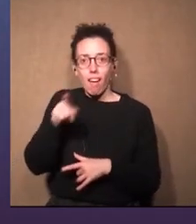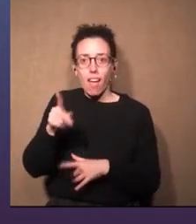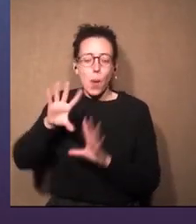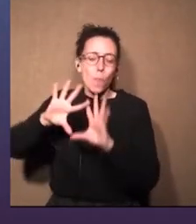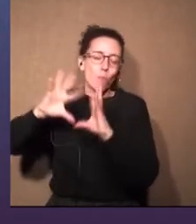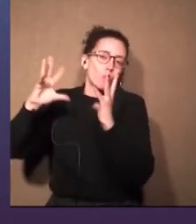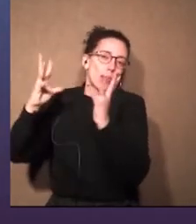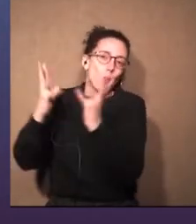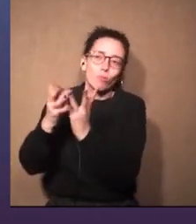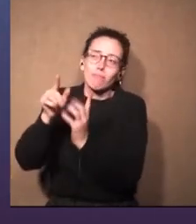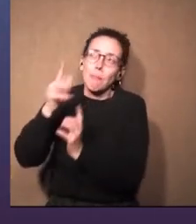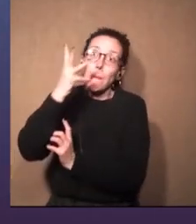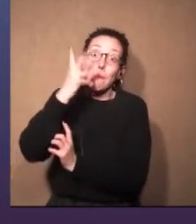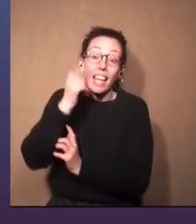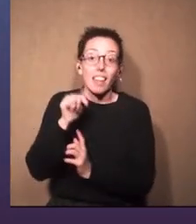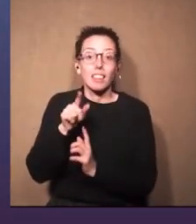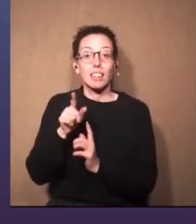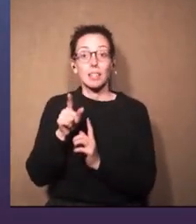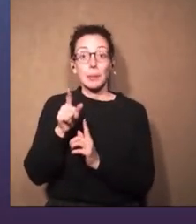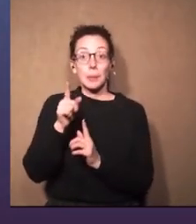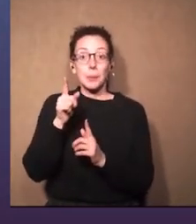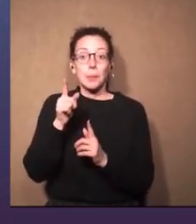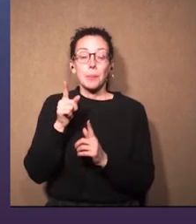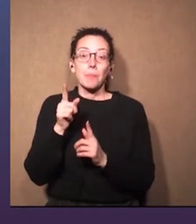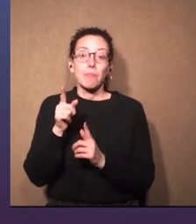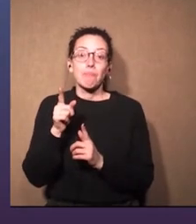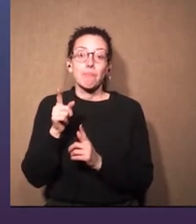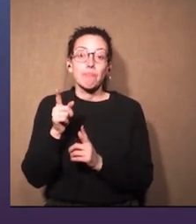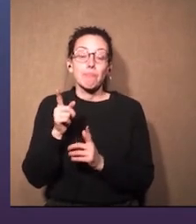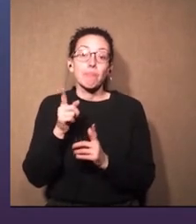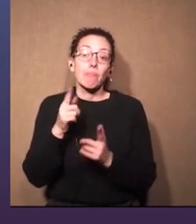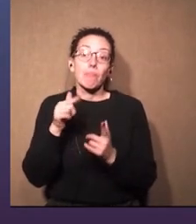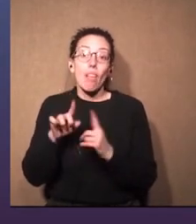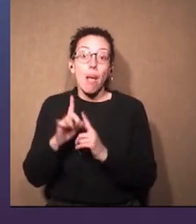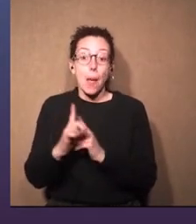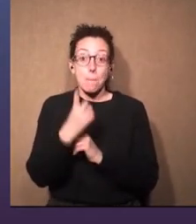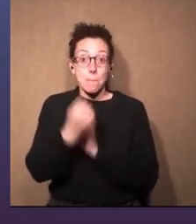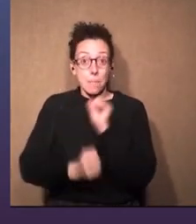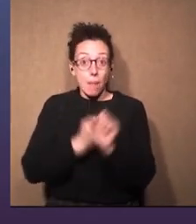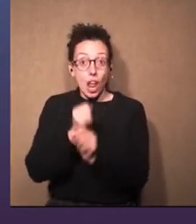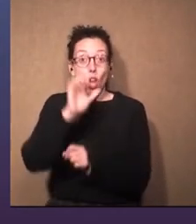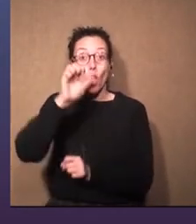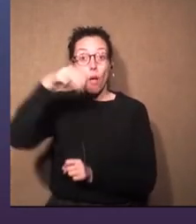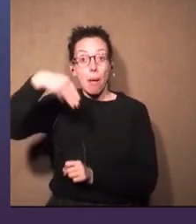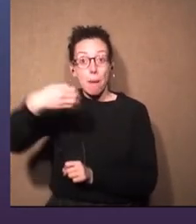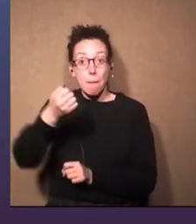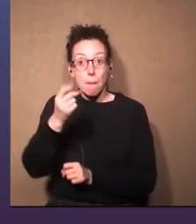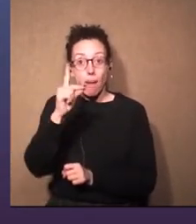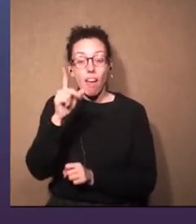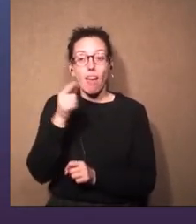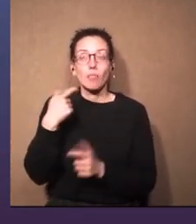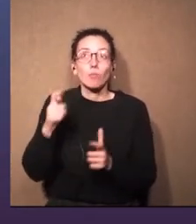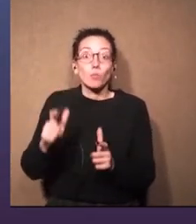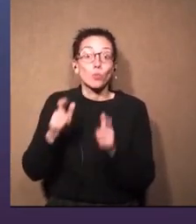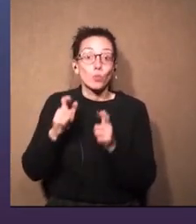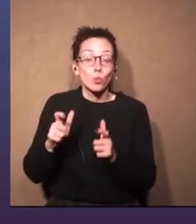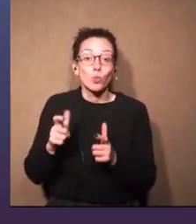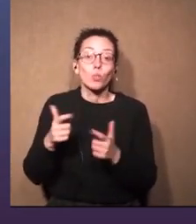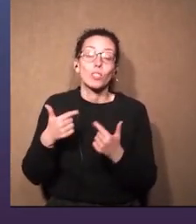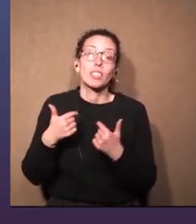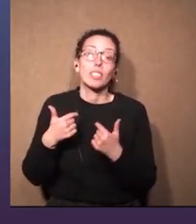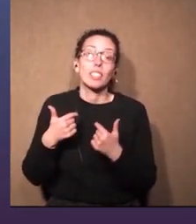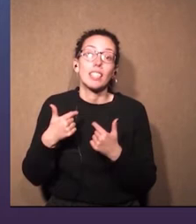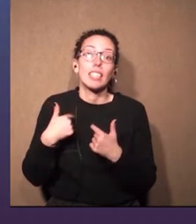que es un mundo que me sigue fascinando. Y en el primer año de la EMAD tuve la suerte de hacer